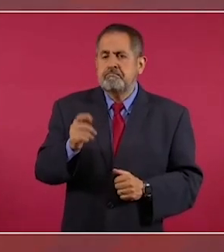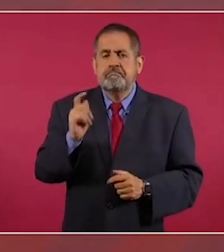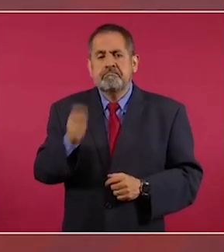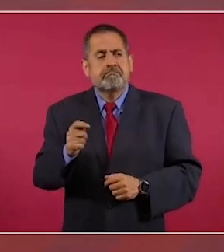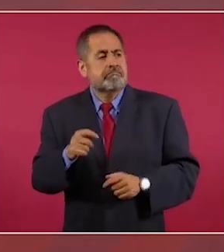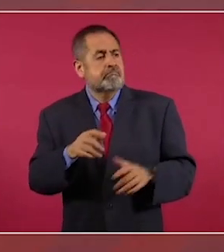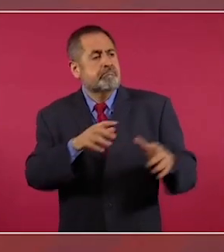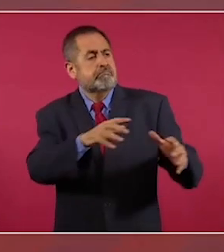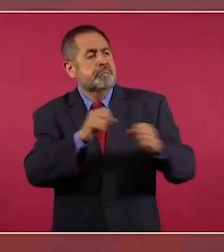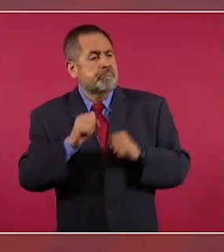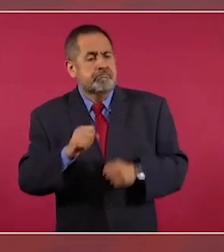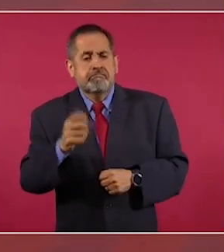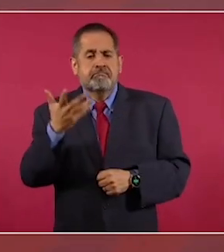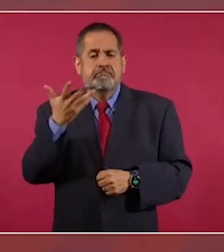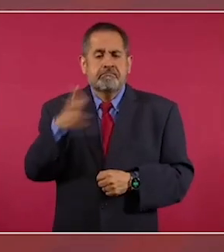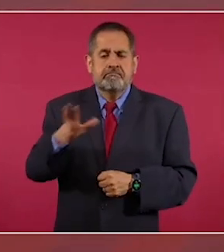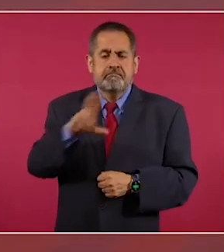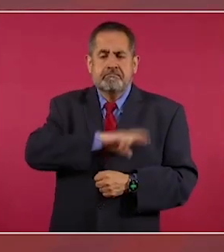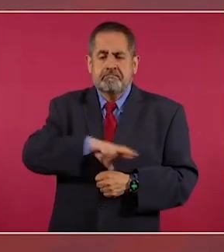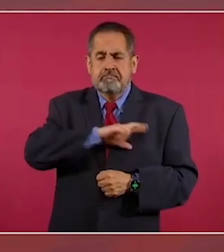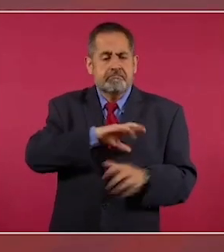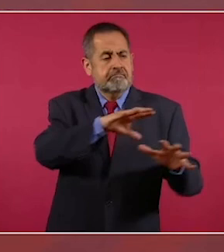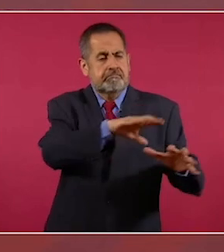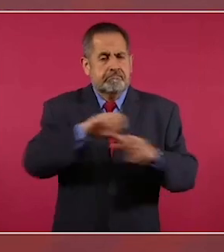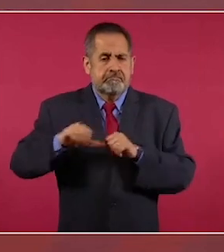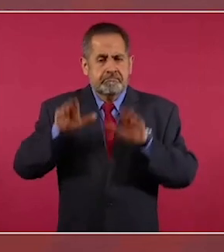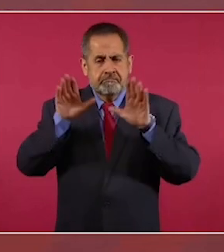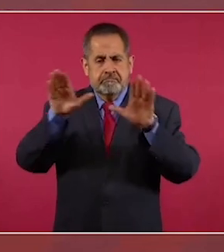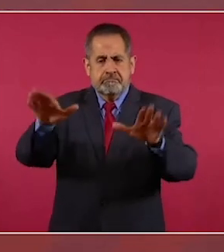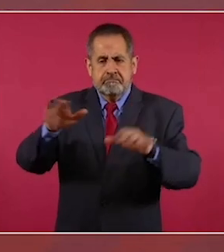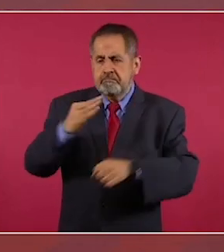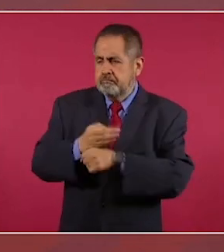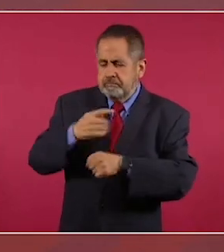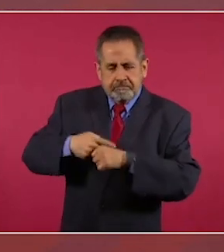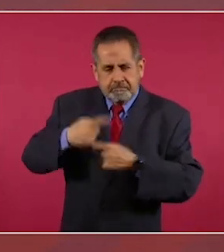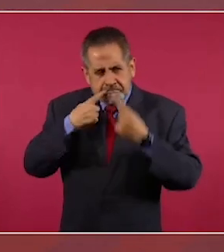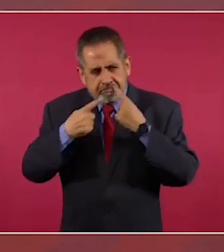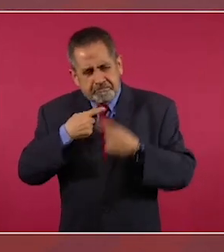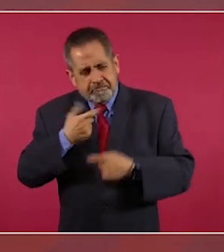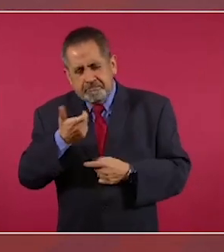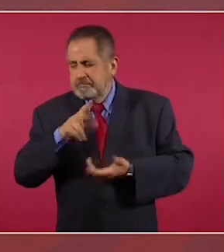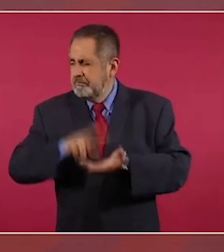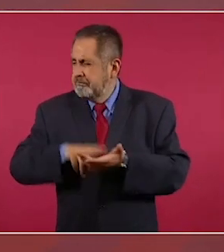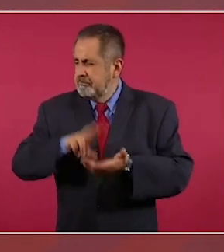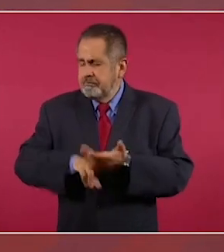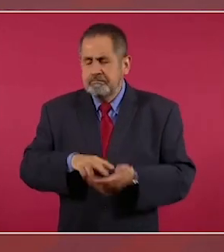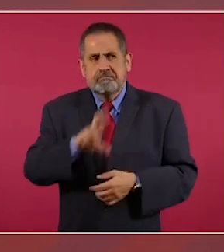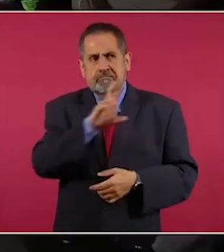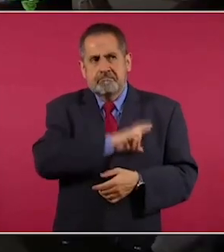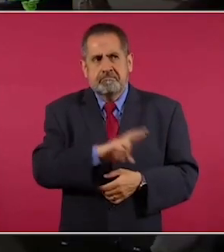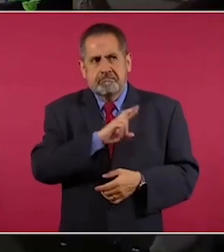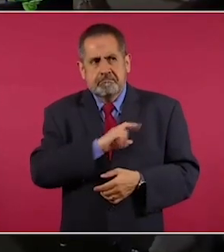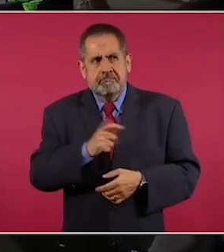aviones, ya se está haciendo el análisis sobre costo-beneficio